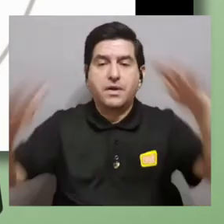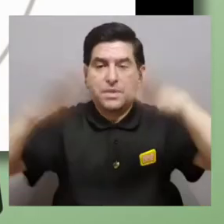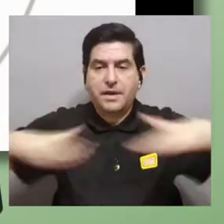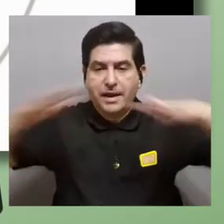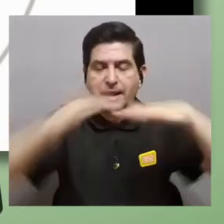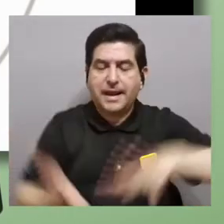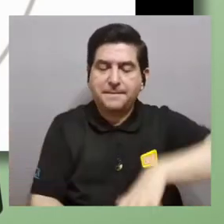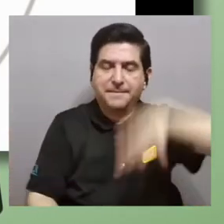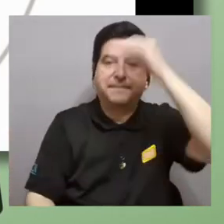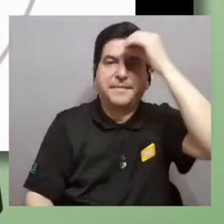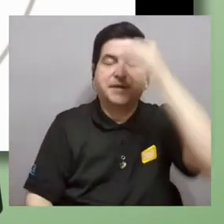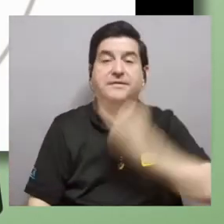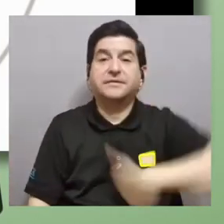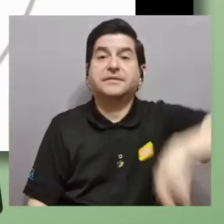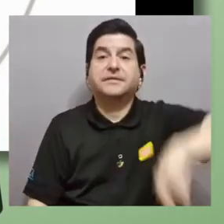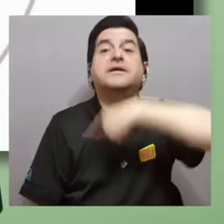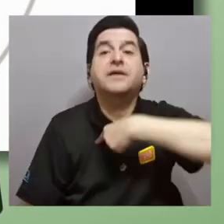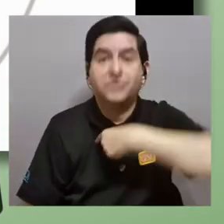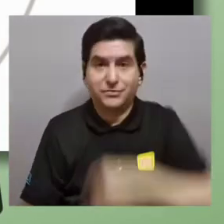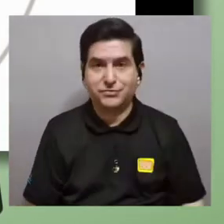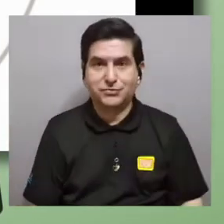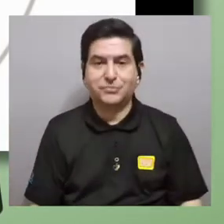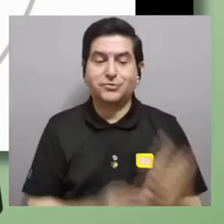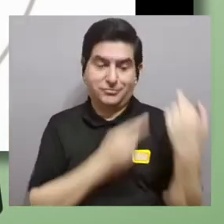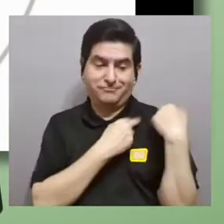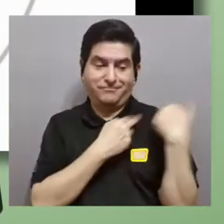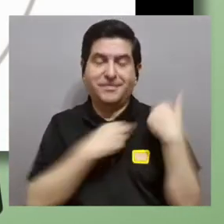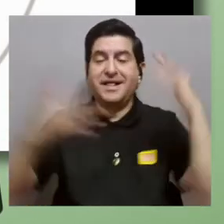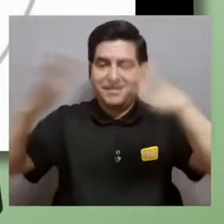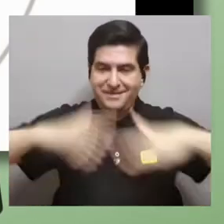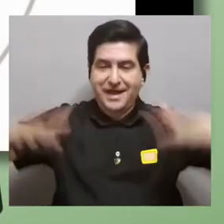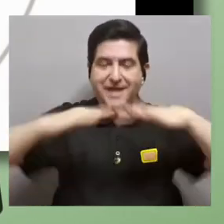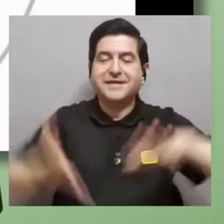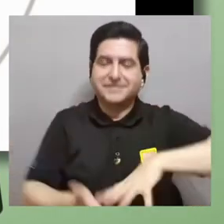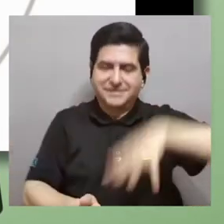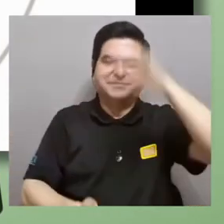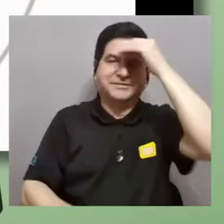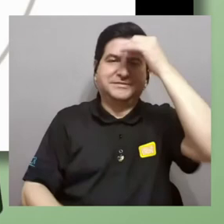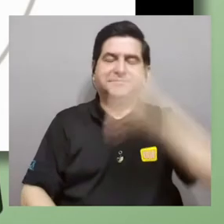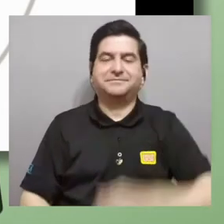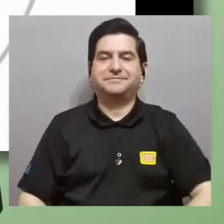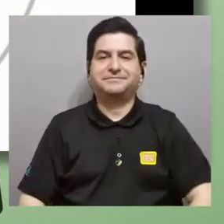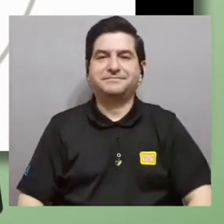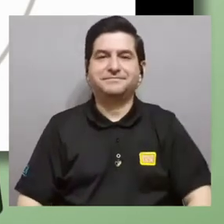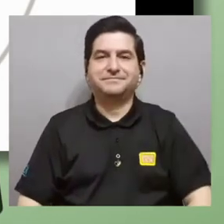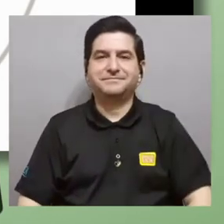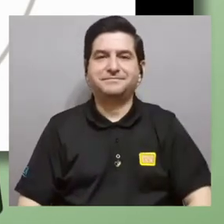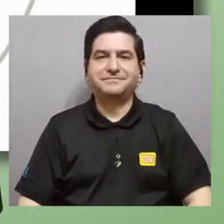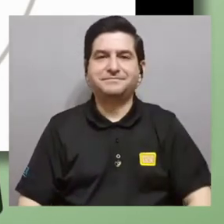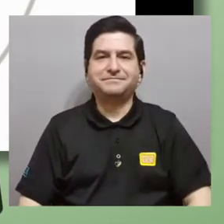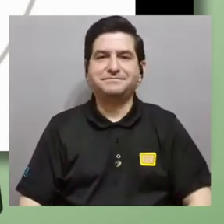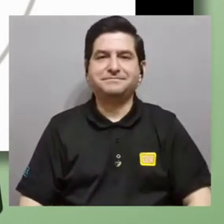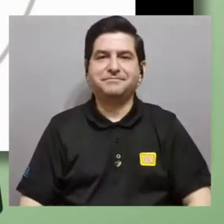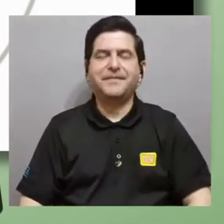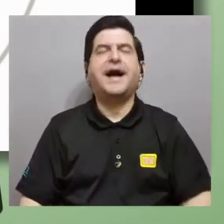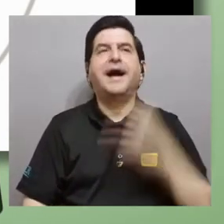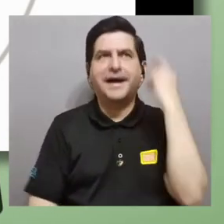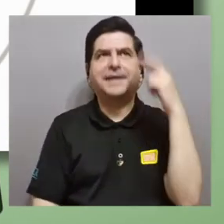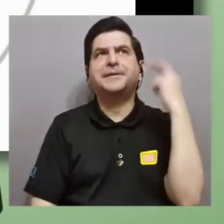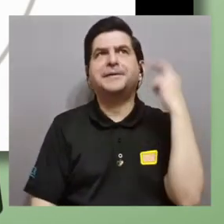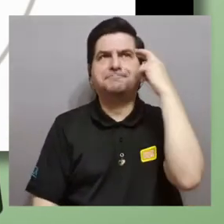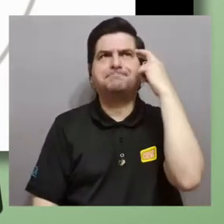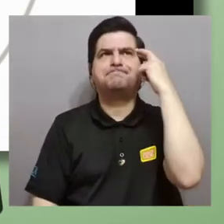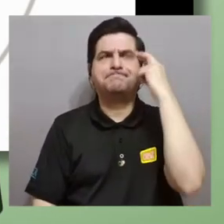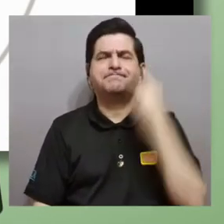el ambiente de aprendizaje y somos nosotros quienes estamos a cargo de ese ambiente de aprendizaje entonces nos llama a la